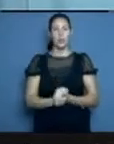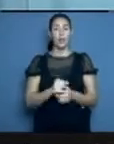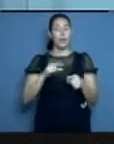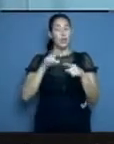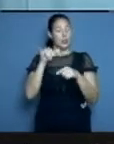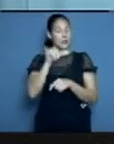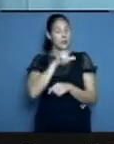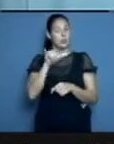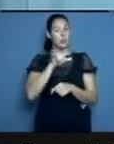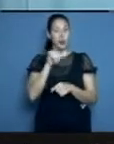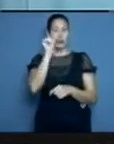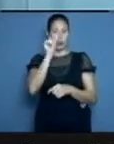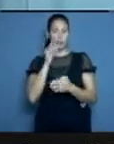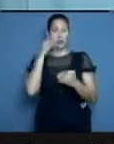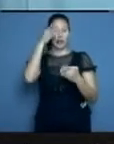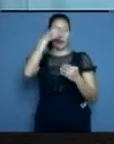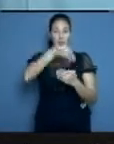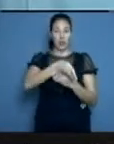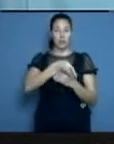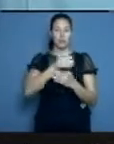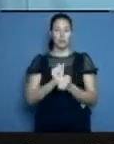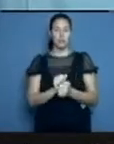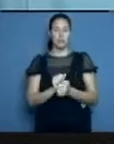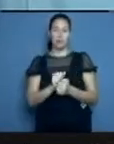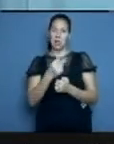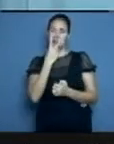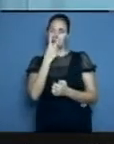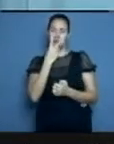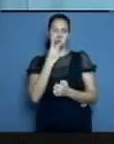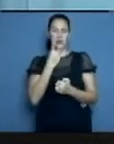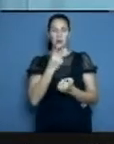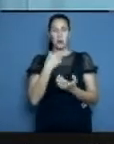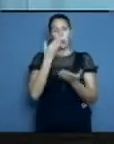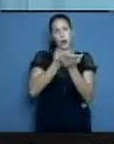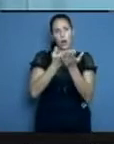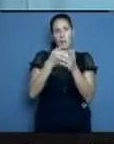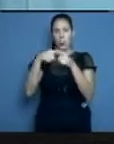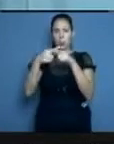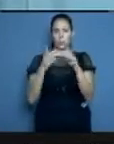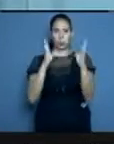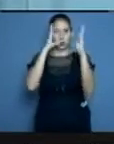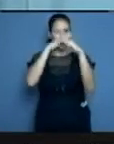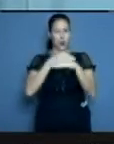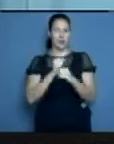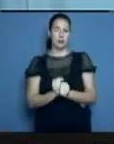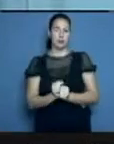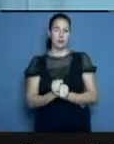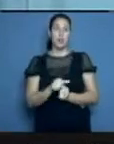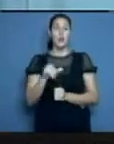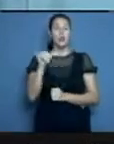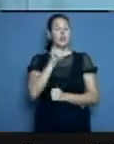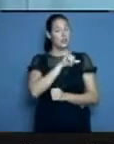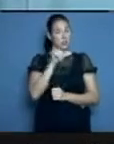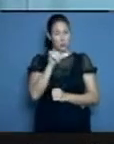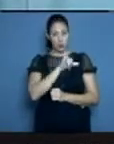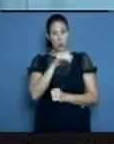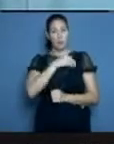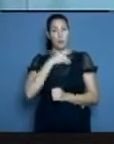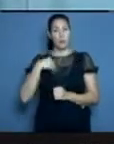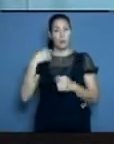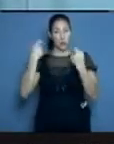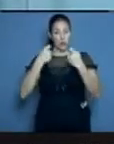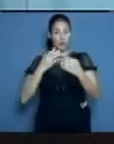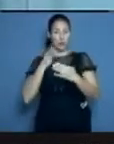personas que están enfermas en sus hogares. Los grupos comunitarios no están trabajando en casi todos los lugares. No están